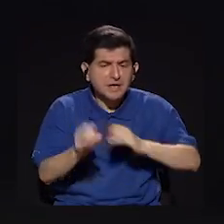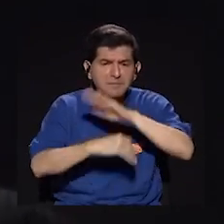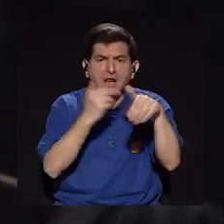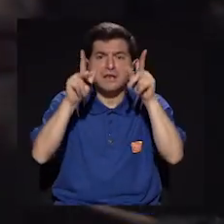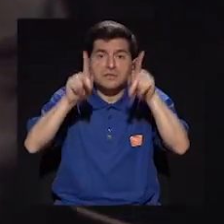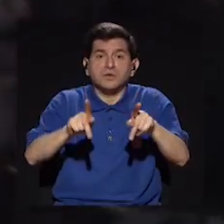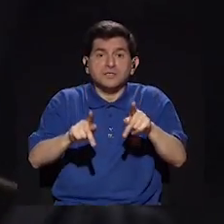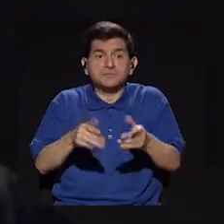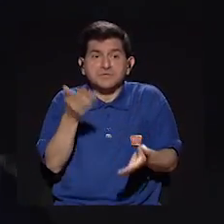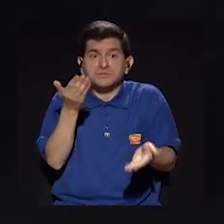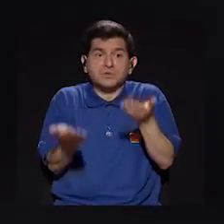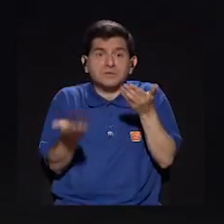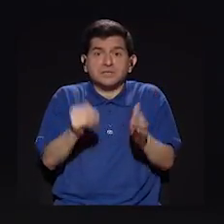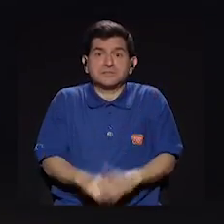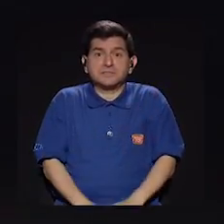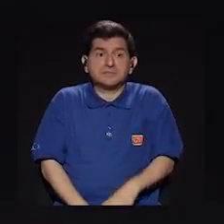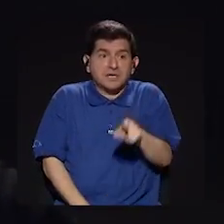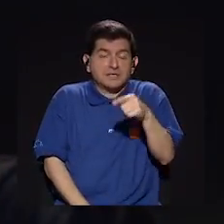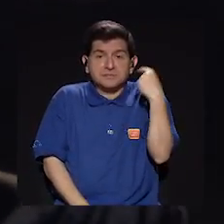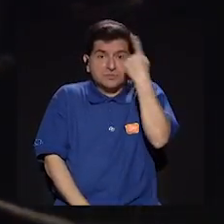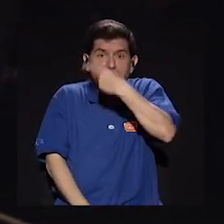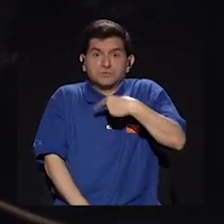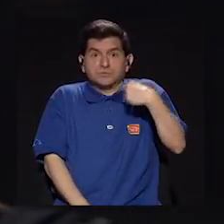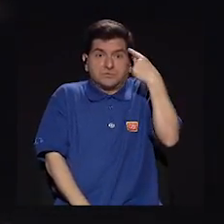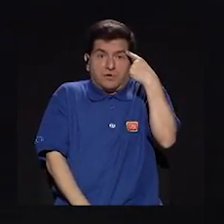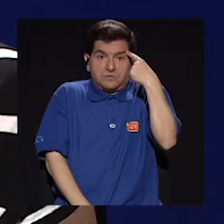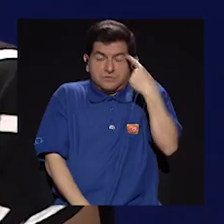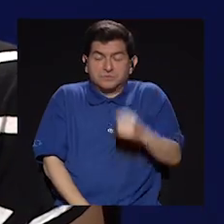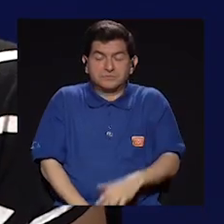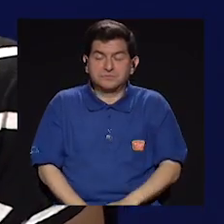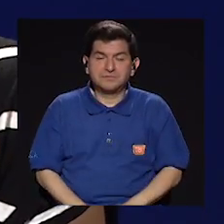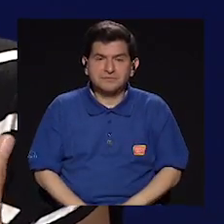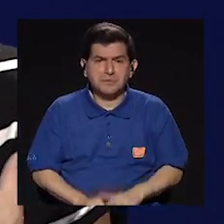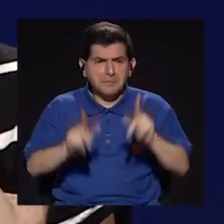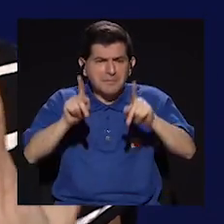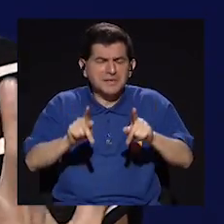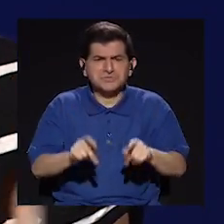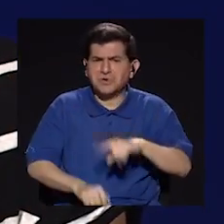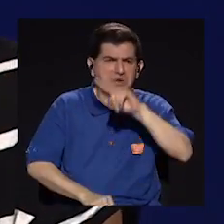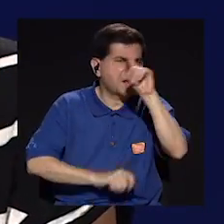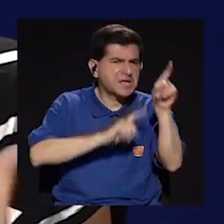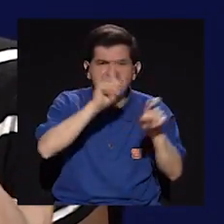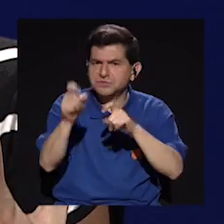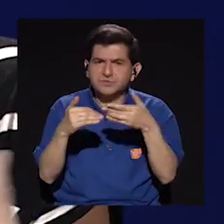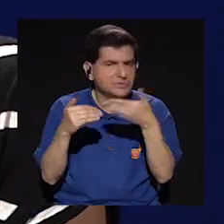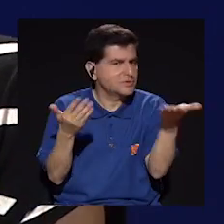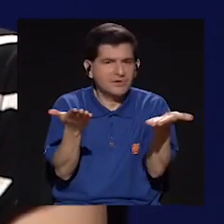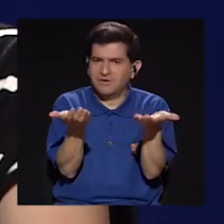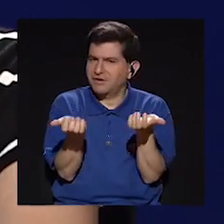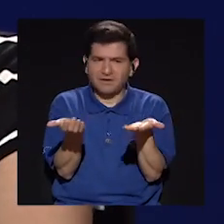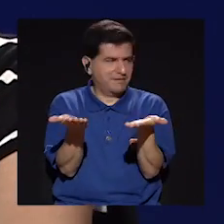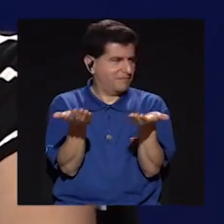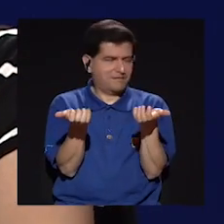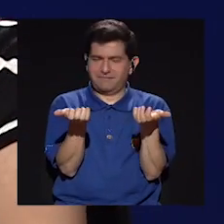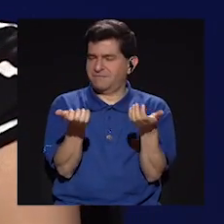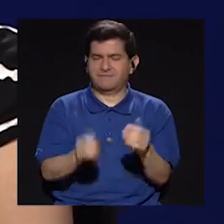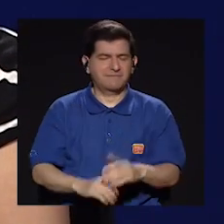terminaba y veía y todo el mundo, o sea, como con cara, ¿verdad? Y como que mucha gente no quería preguntar cosas,